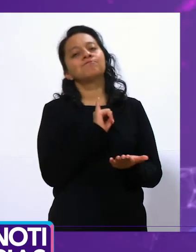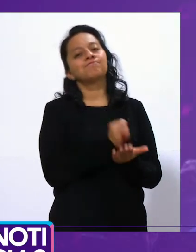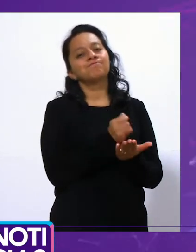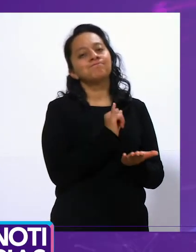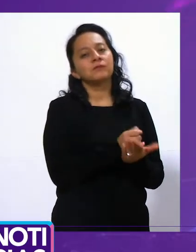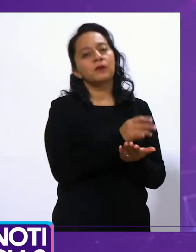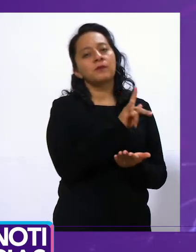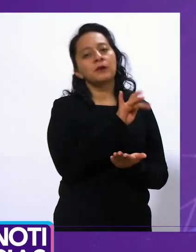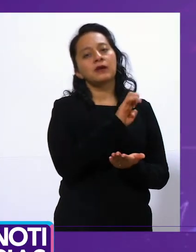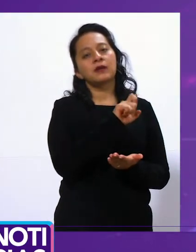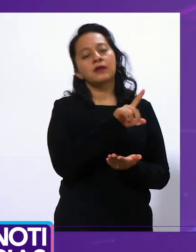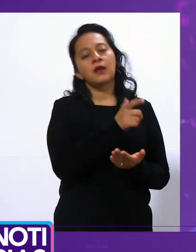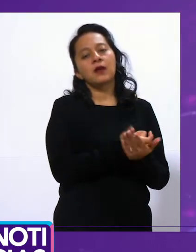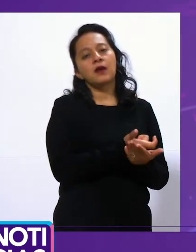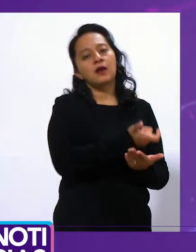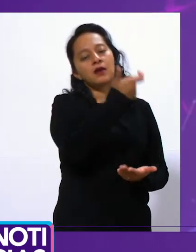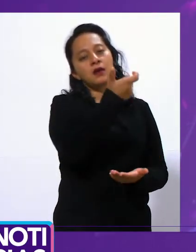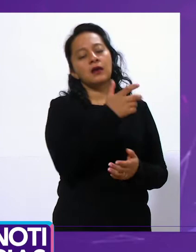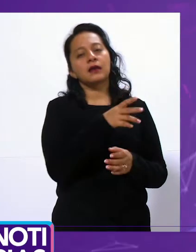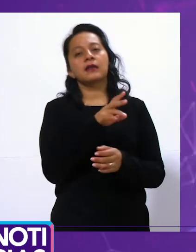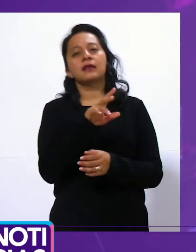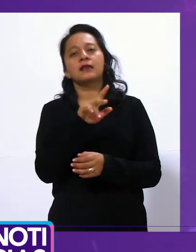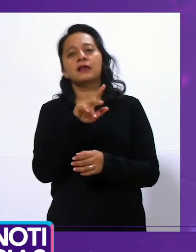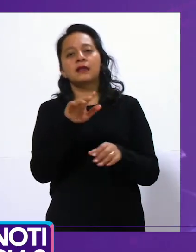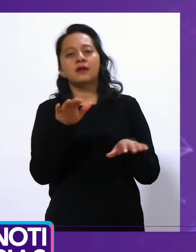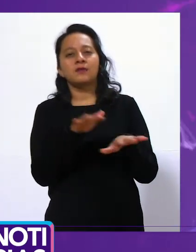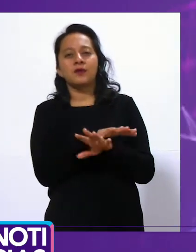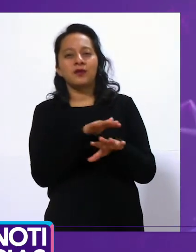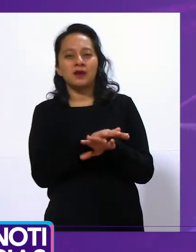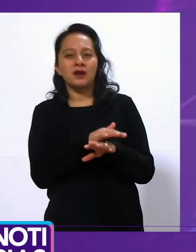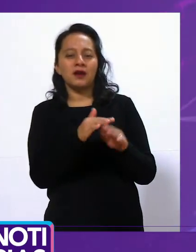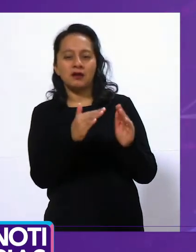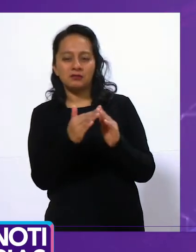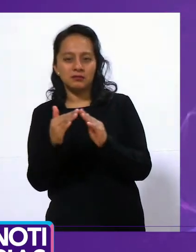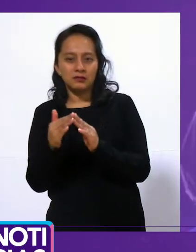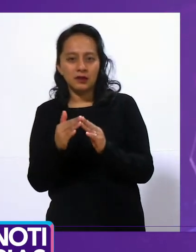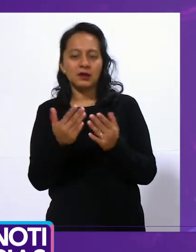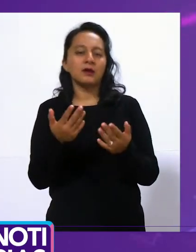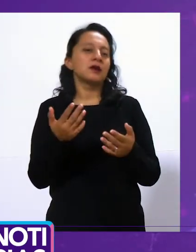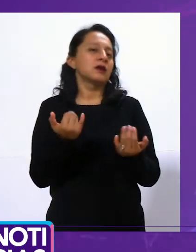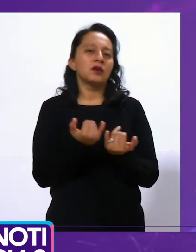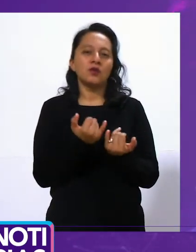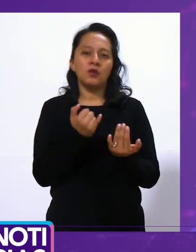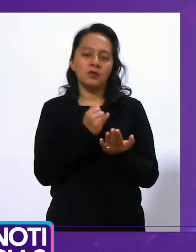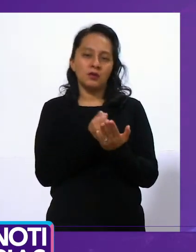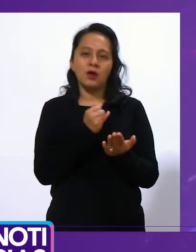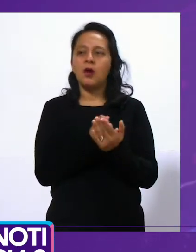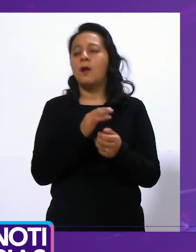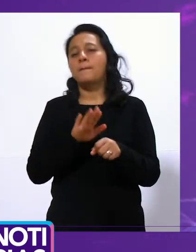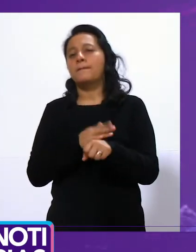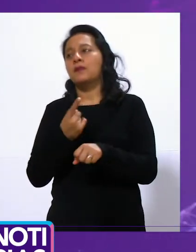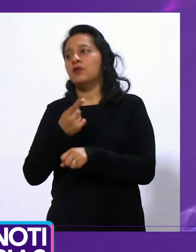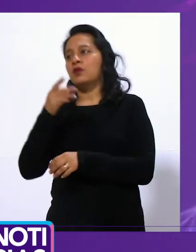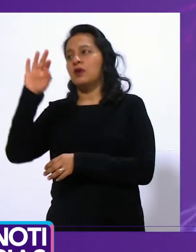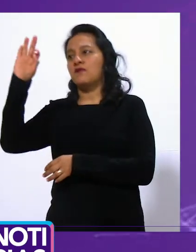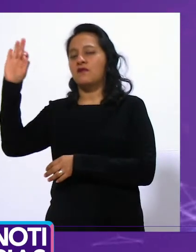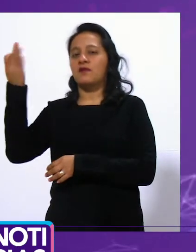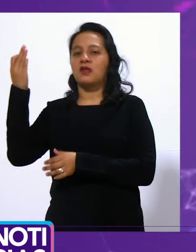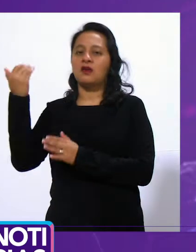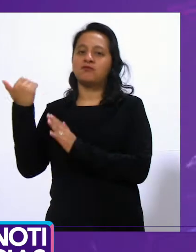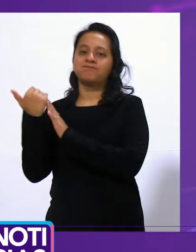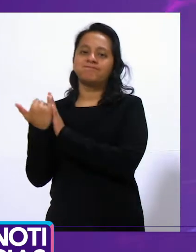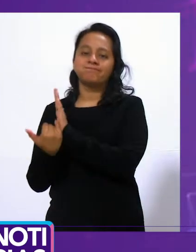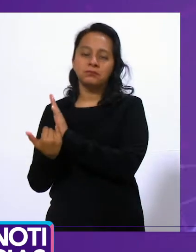recursos federales. Explicó que la iniciativa se diseñó con tres objetivos principales, garantizar los recursos para atender las